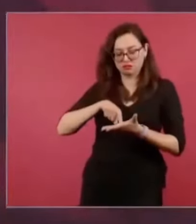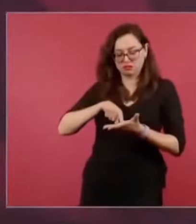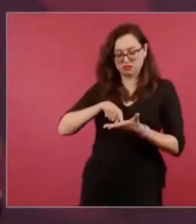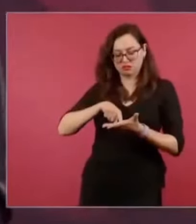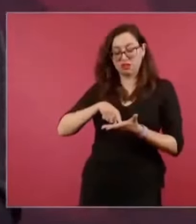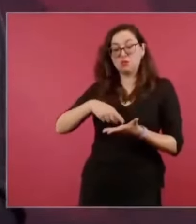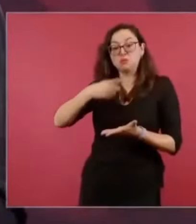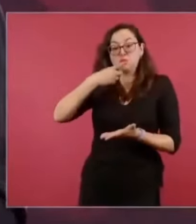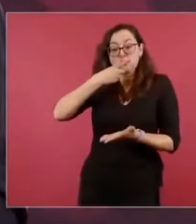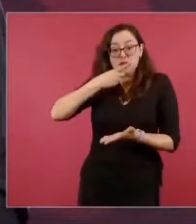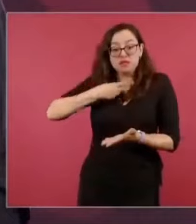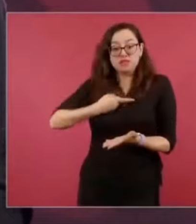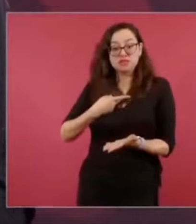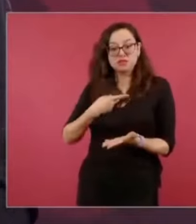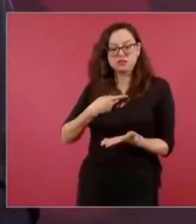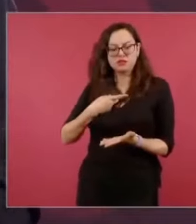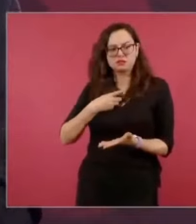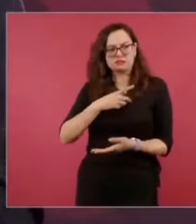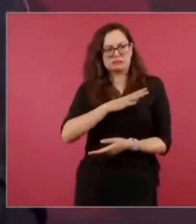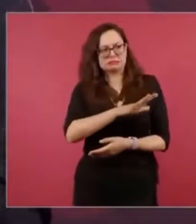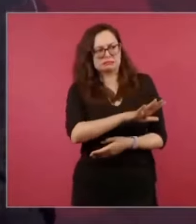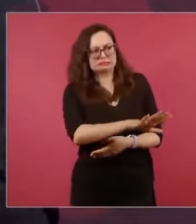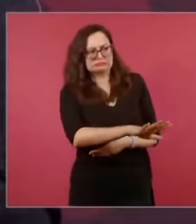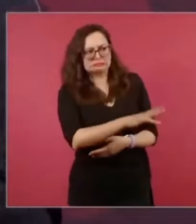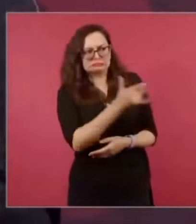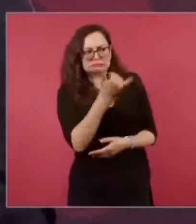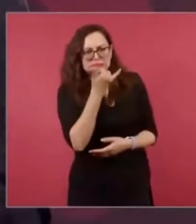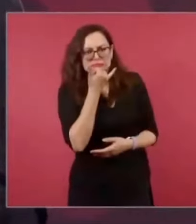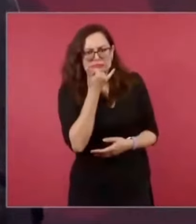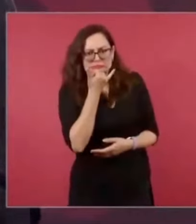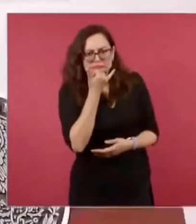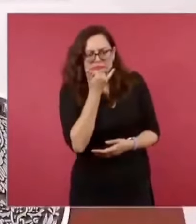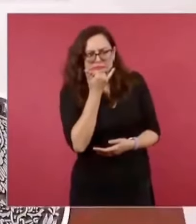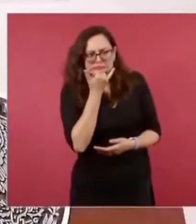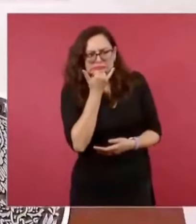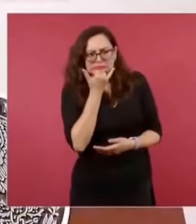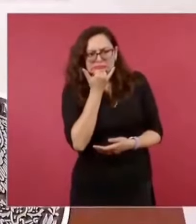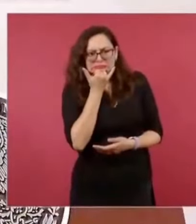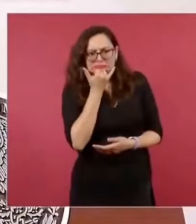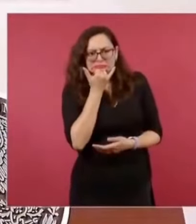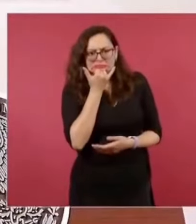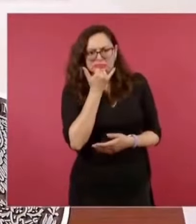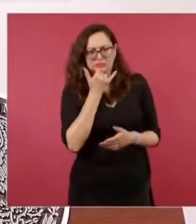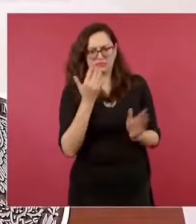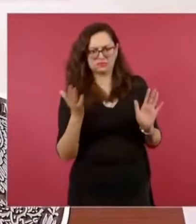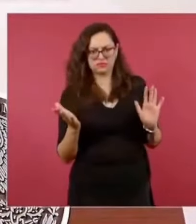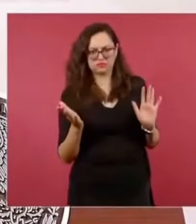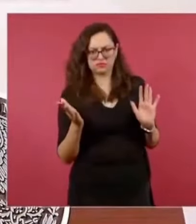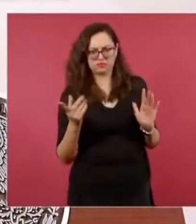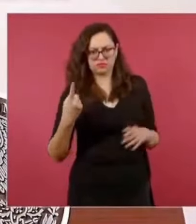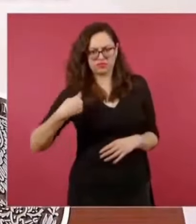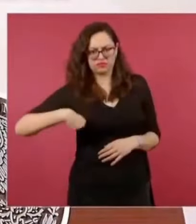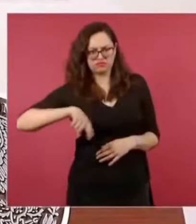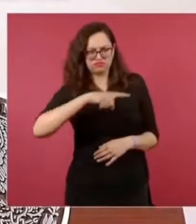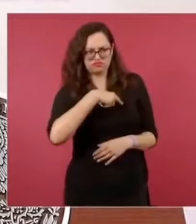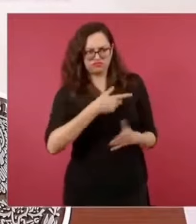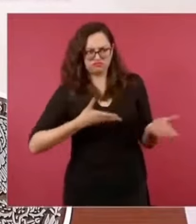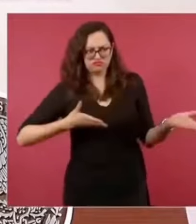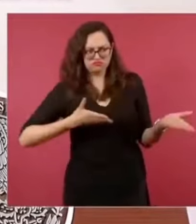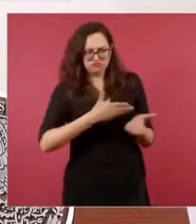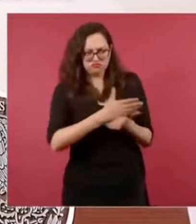habían actuado como colonizadores,